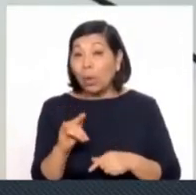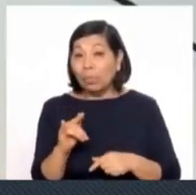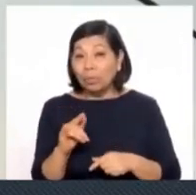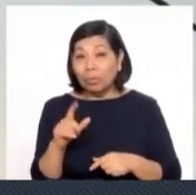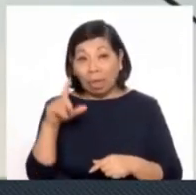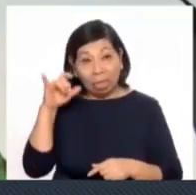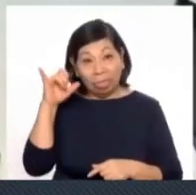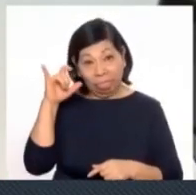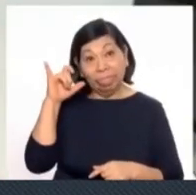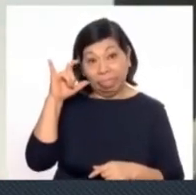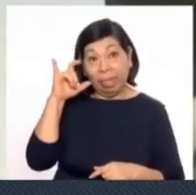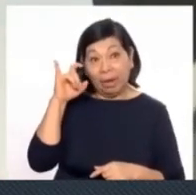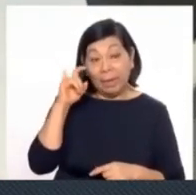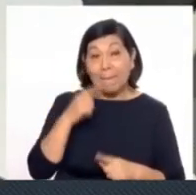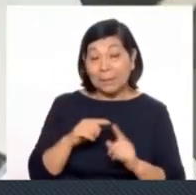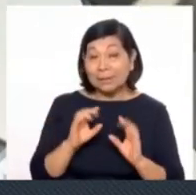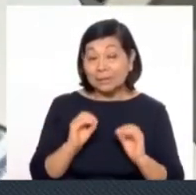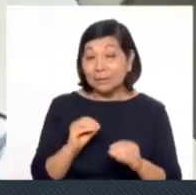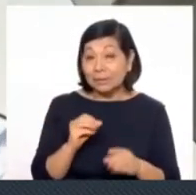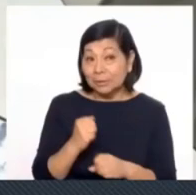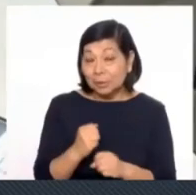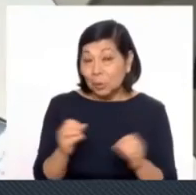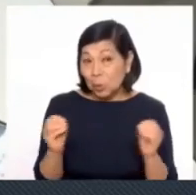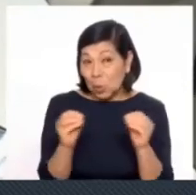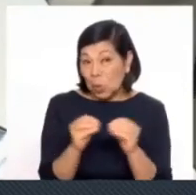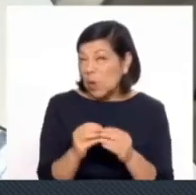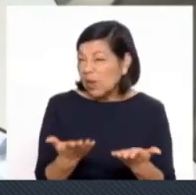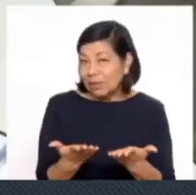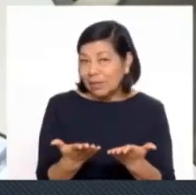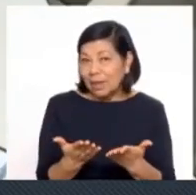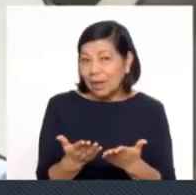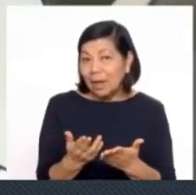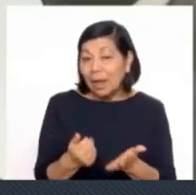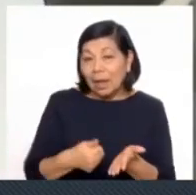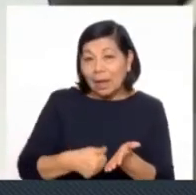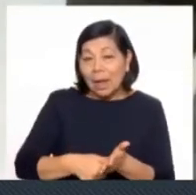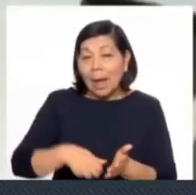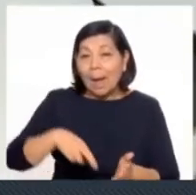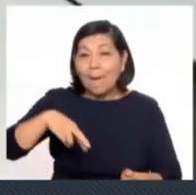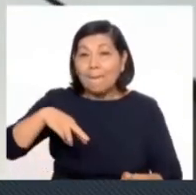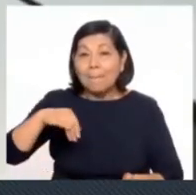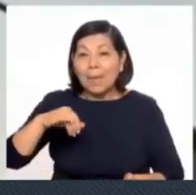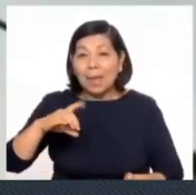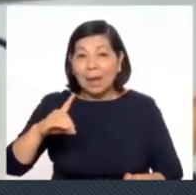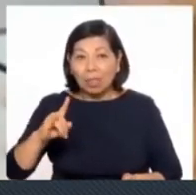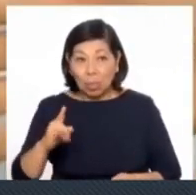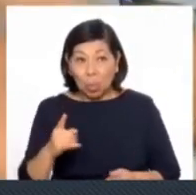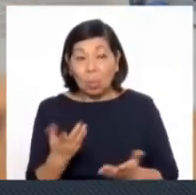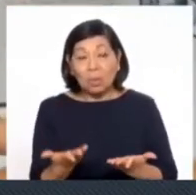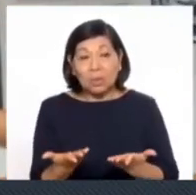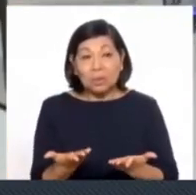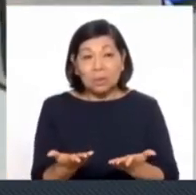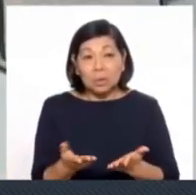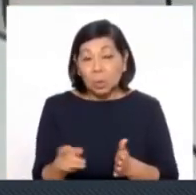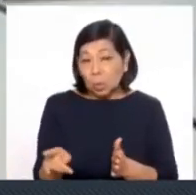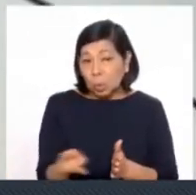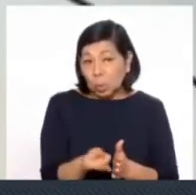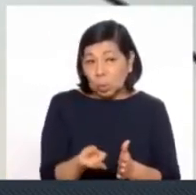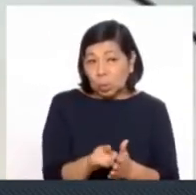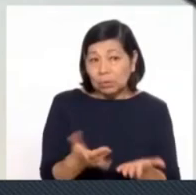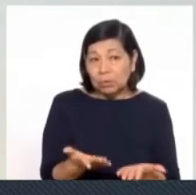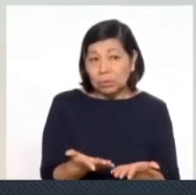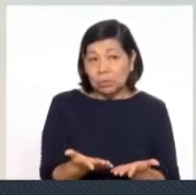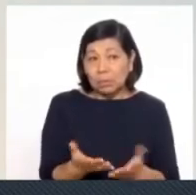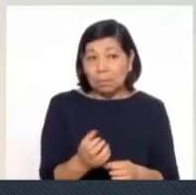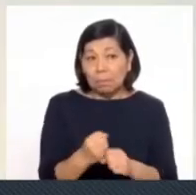peligro. Ese robot va a estar trabajando en conjunto lo que es la RENIEC y la Minedo. Después tiene una base de carga, de lo cual es